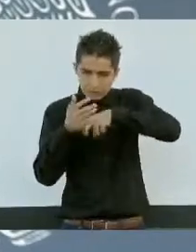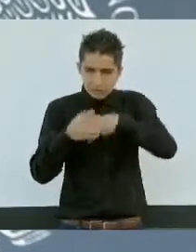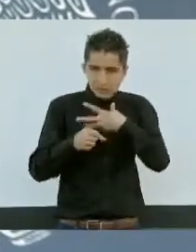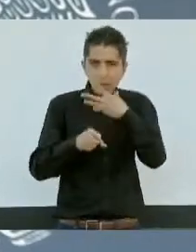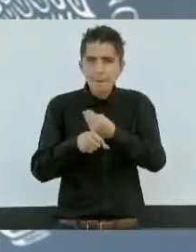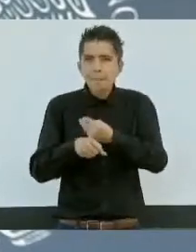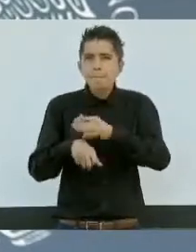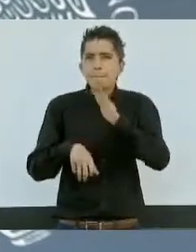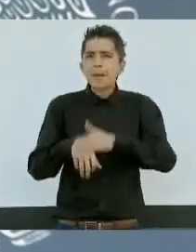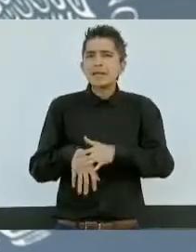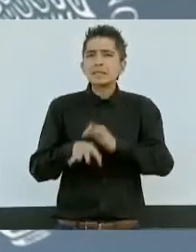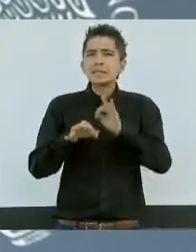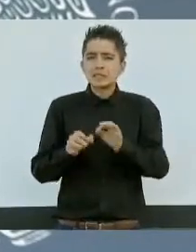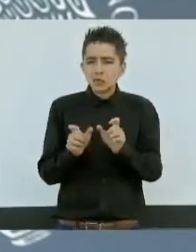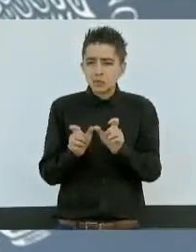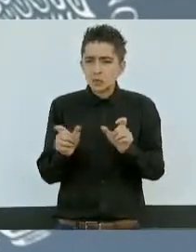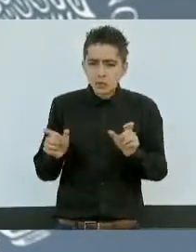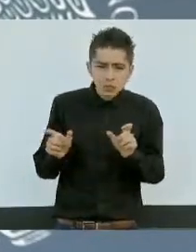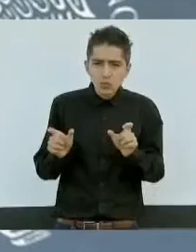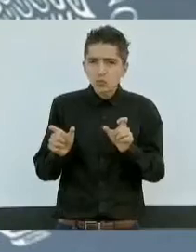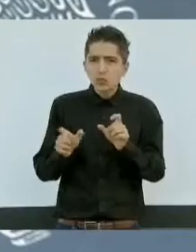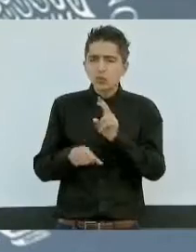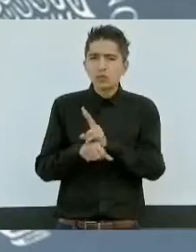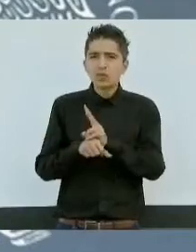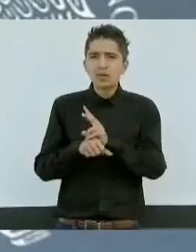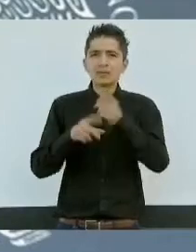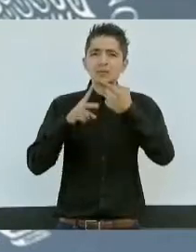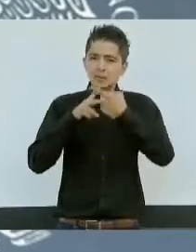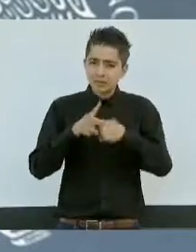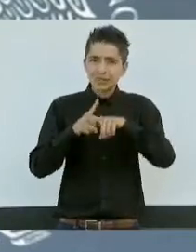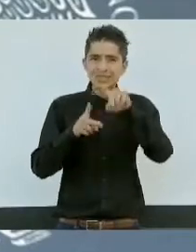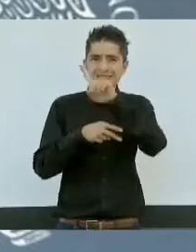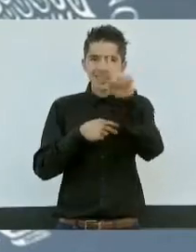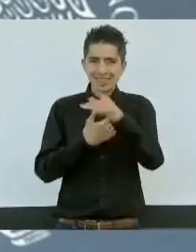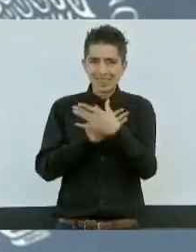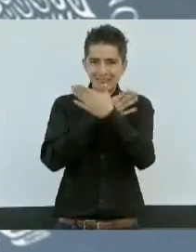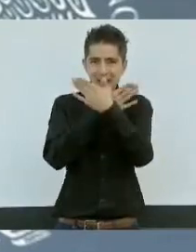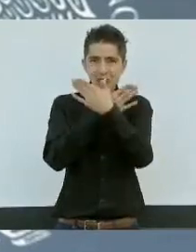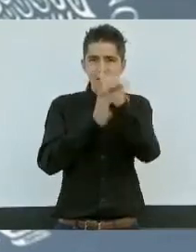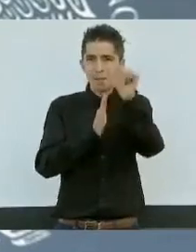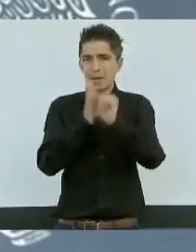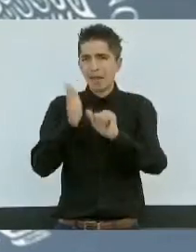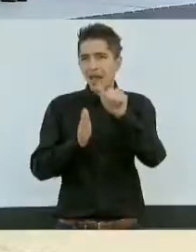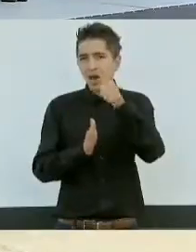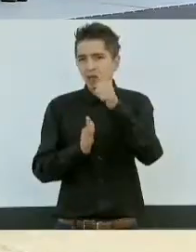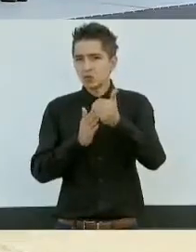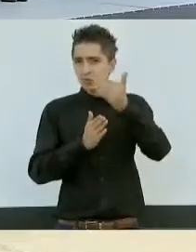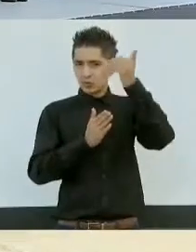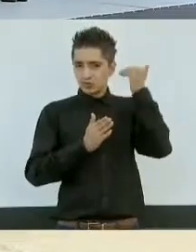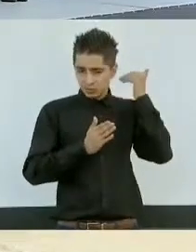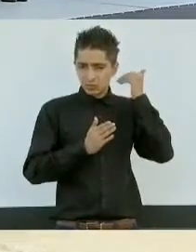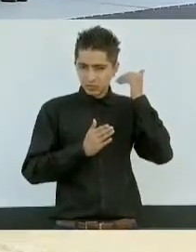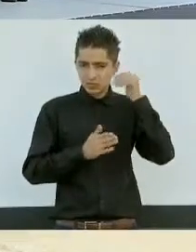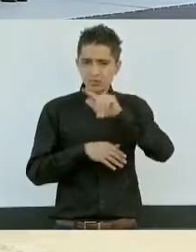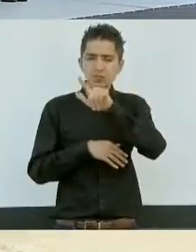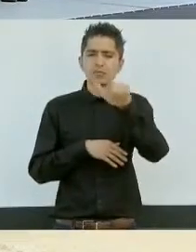que iniciamos con él en Zitácuaro el pasado medio agosto, luego